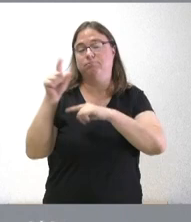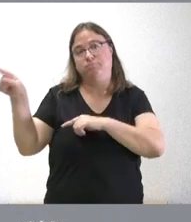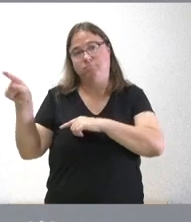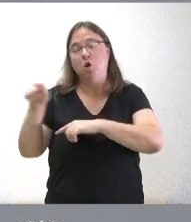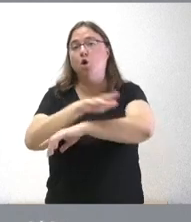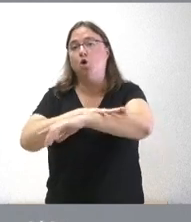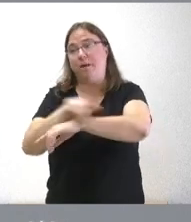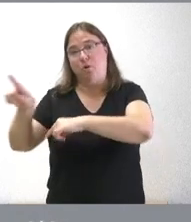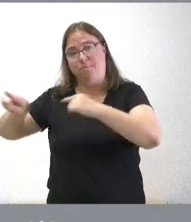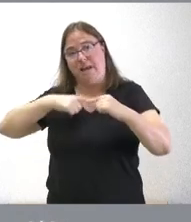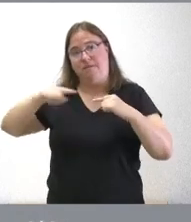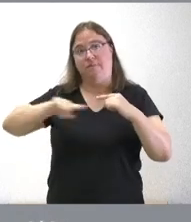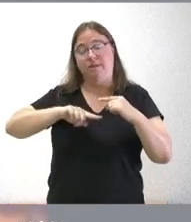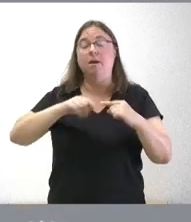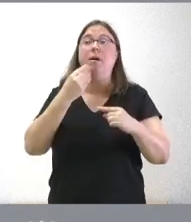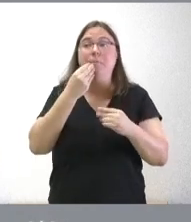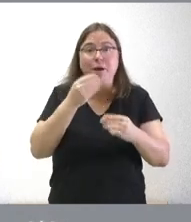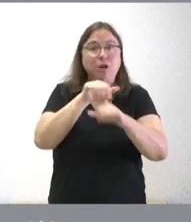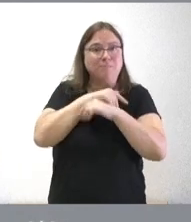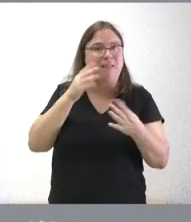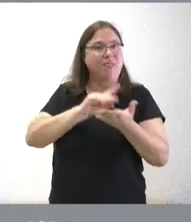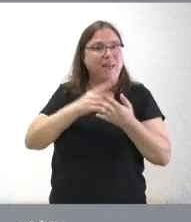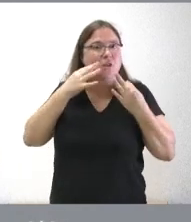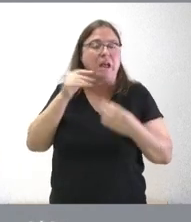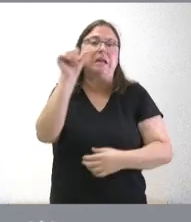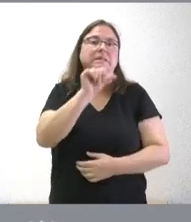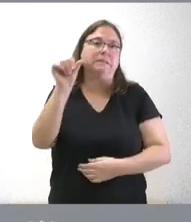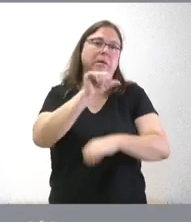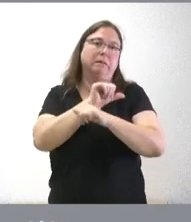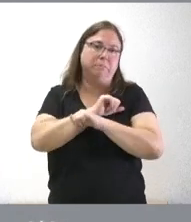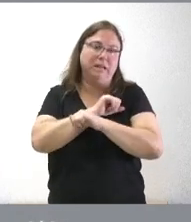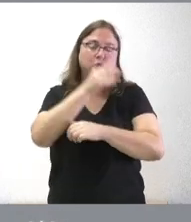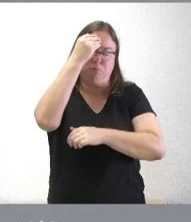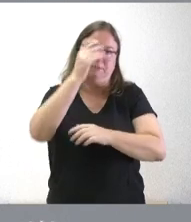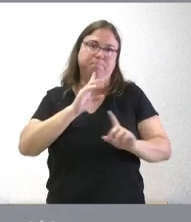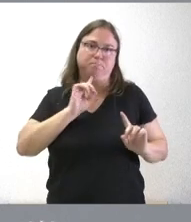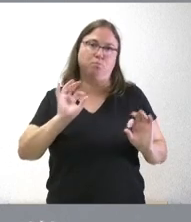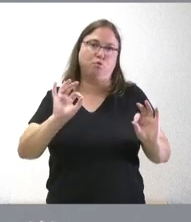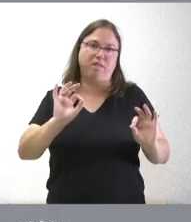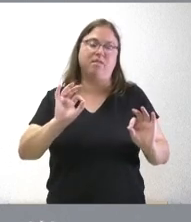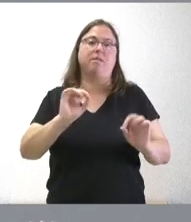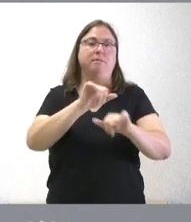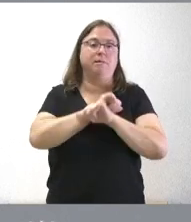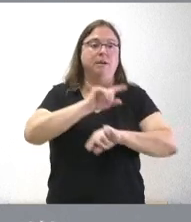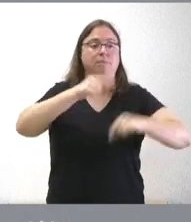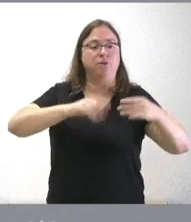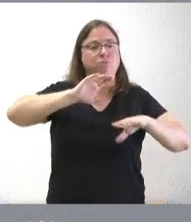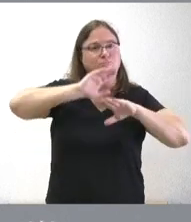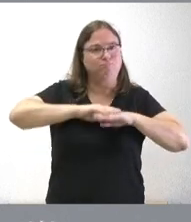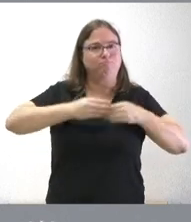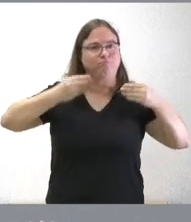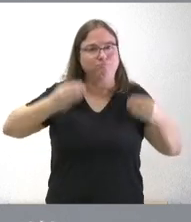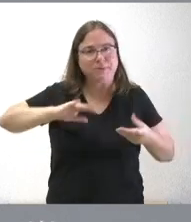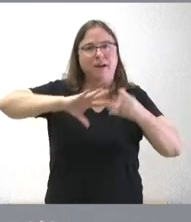las transferencias o esperar los datos fehacientes y reales alguna semana más parece más prudente tener un buen presupuesto y un presupuesto más fehaciente y más